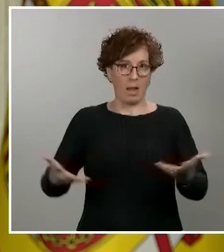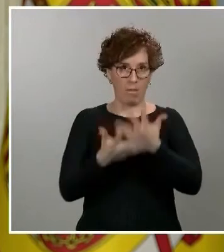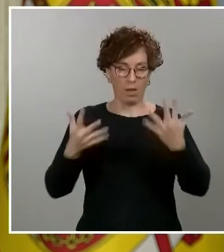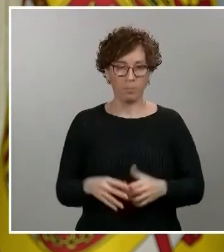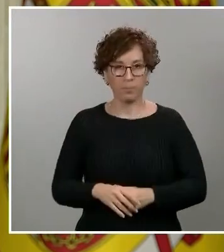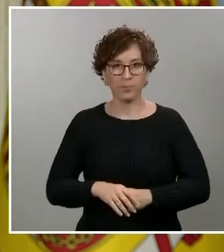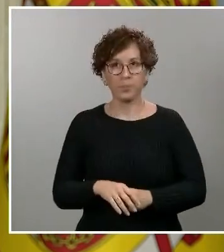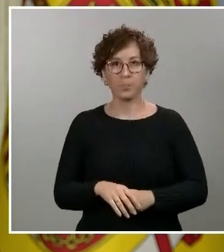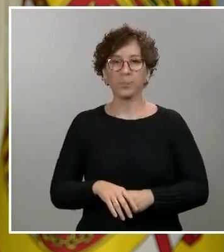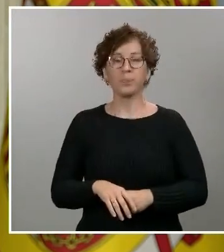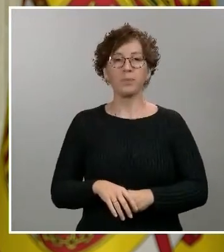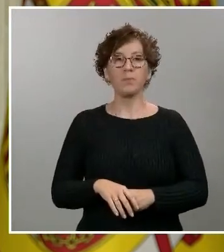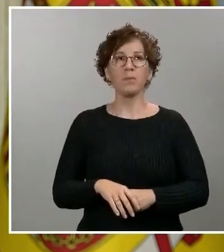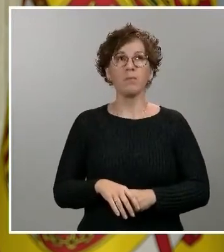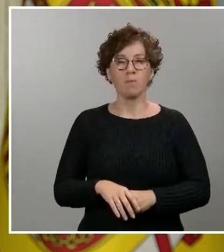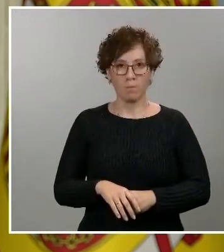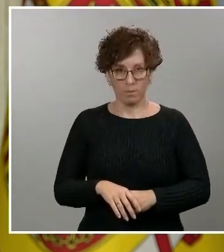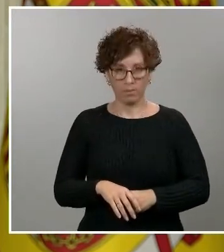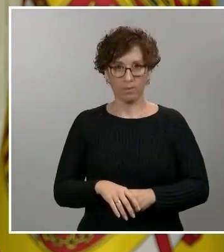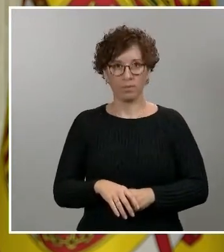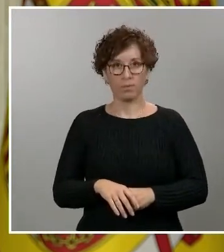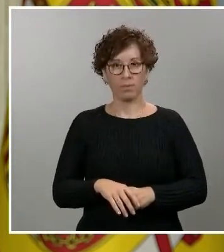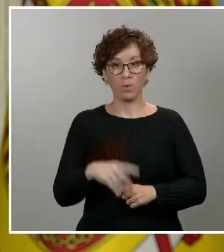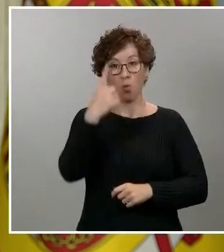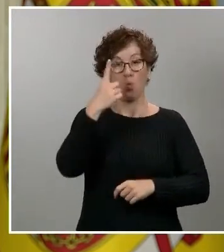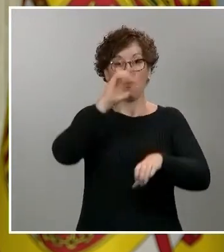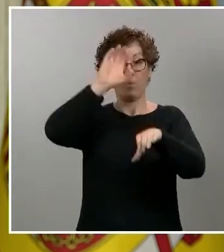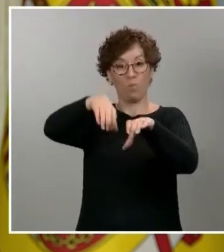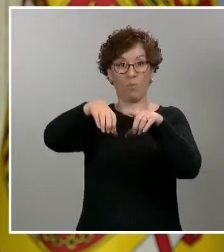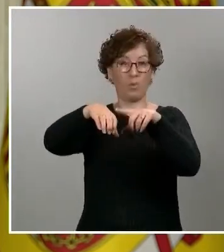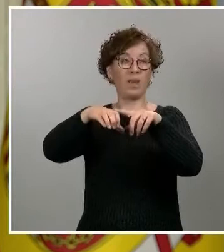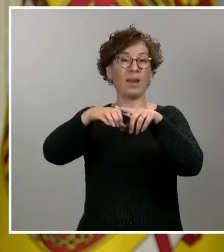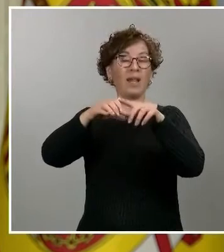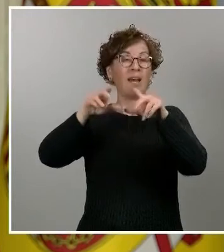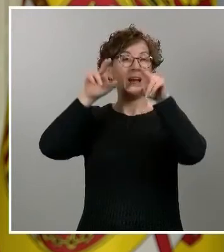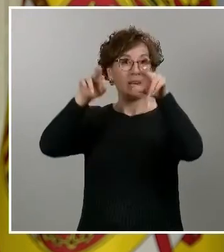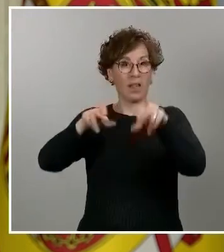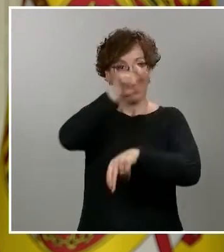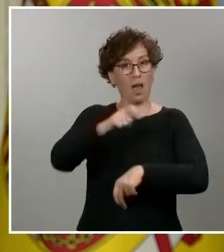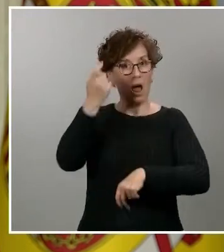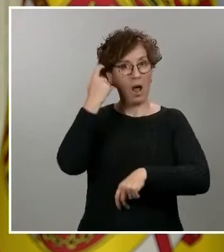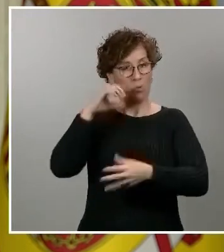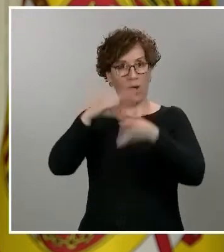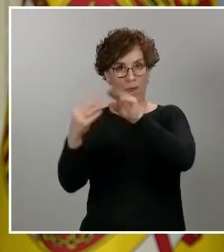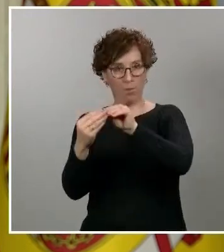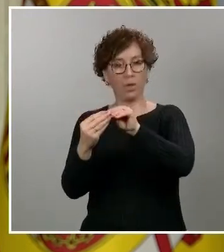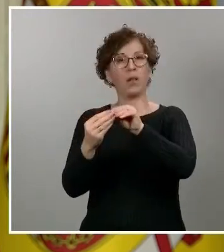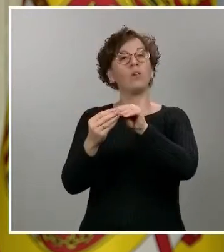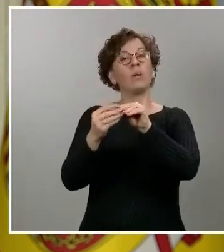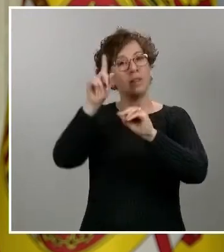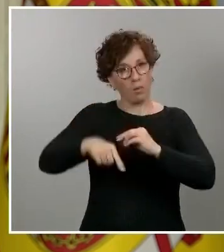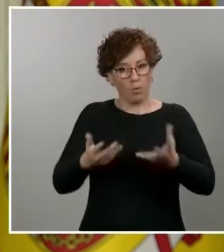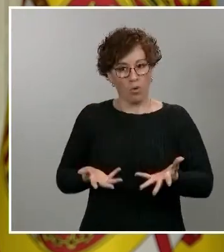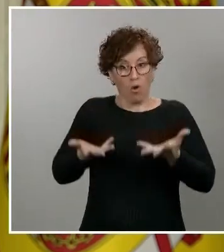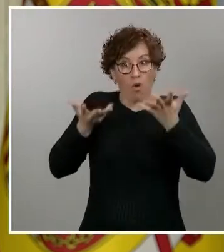ello, se ha habilitado uno de los módulos de residencia de los alumnos y hemos hecho el ofrecimiento a las autoridades